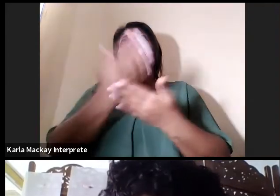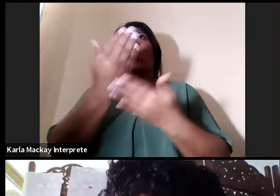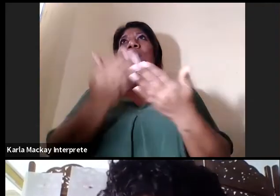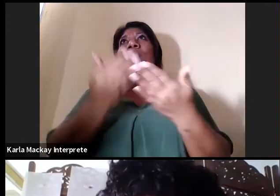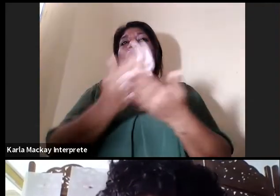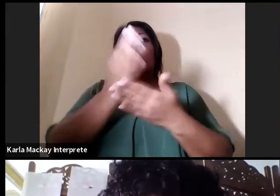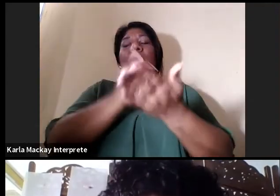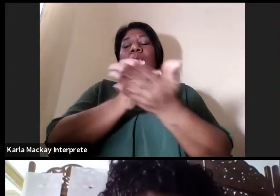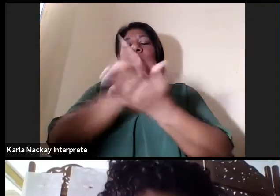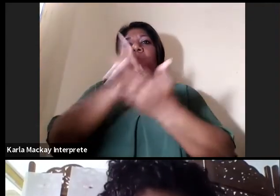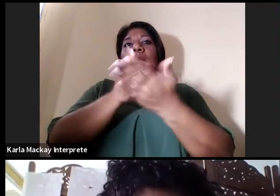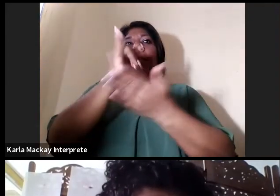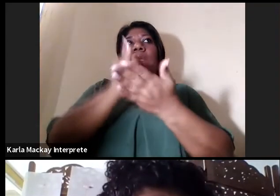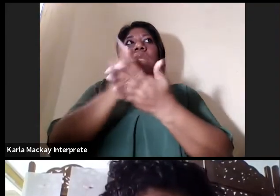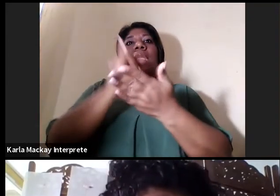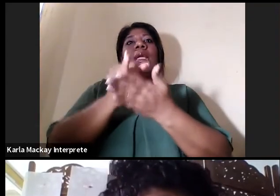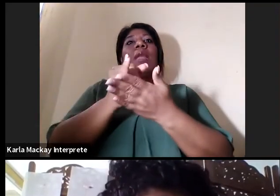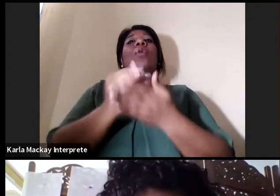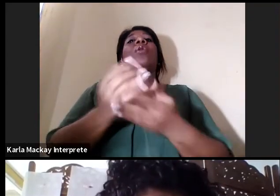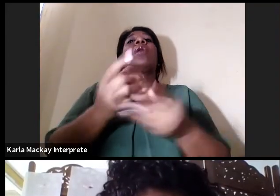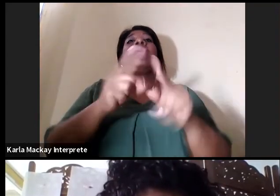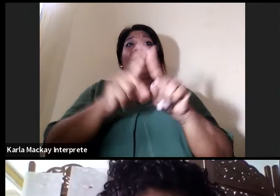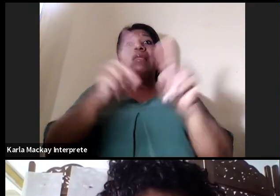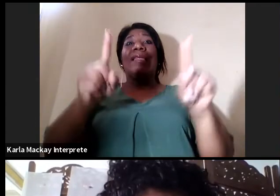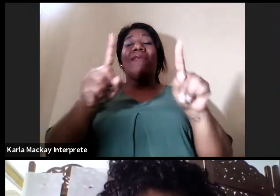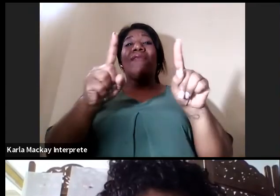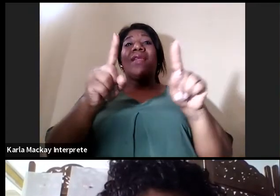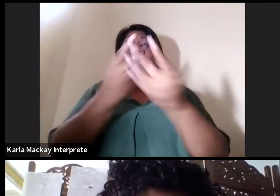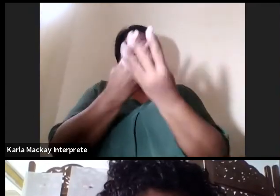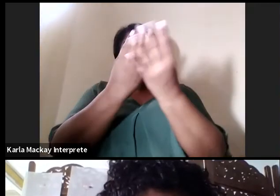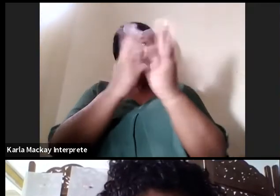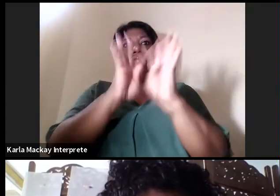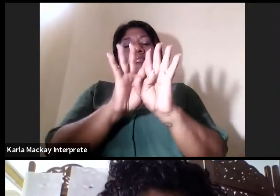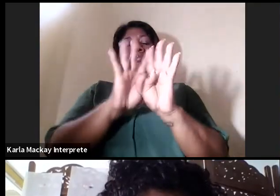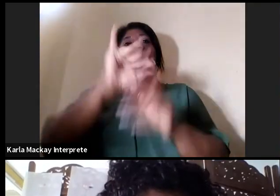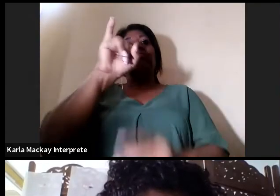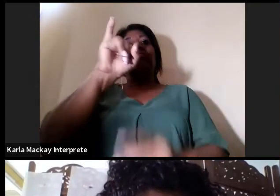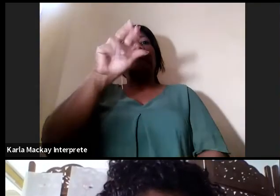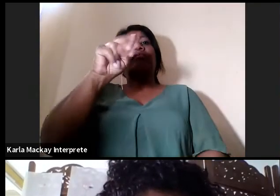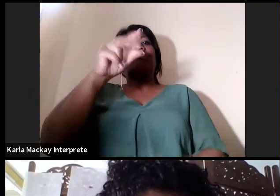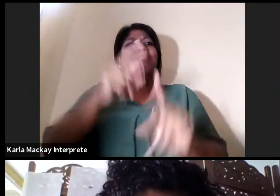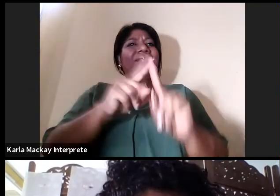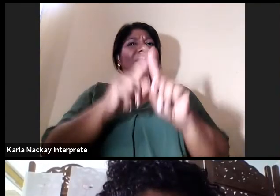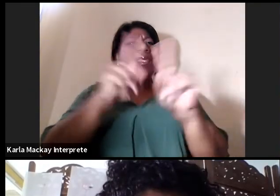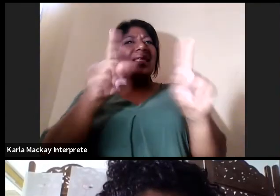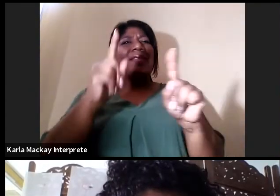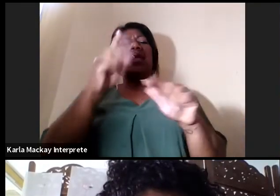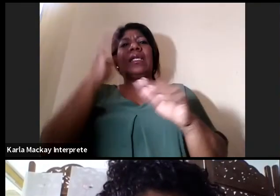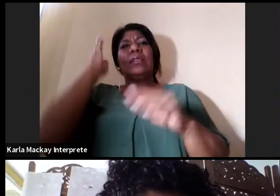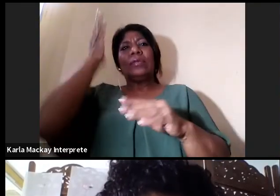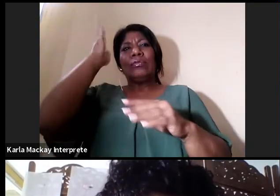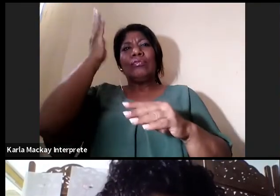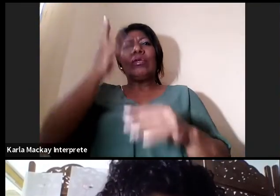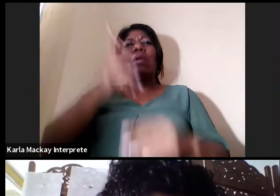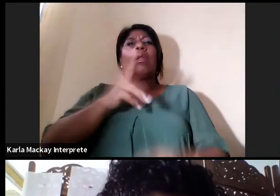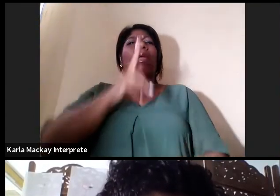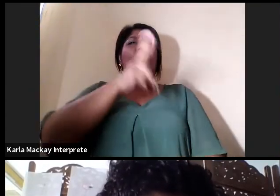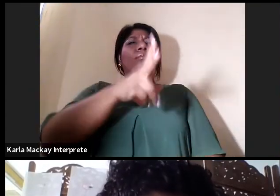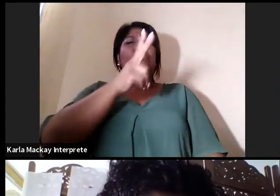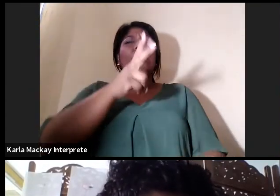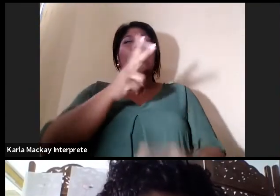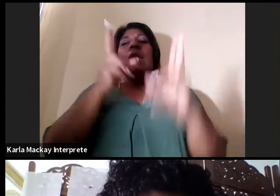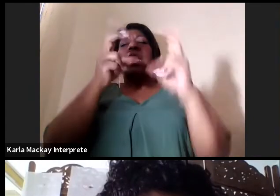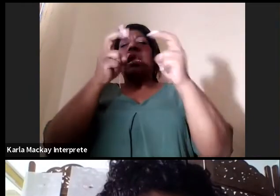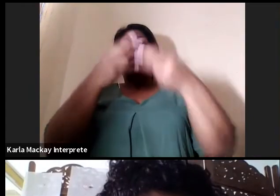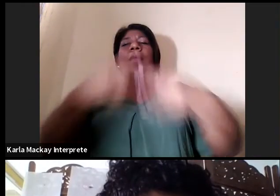desarrollando y compartiendo esta serie de charlas a través de espacios virtuales, las cuales nos permiten tratar temas en los que